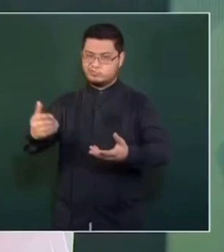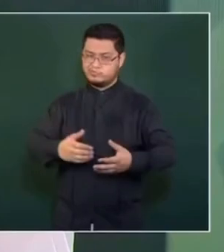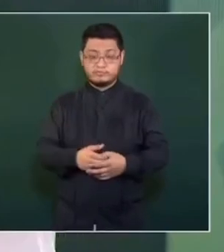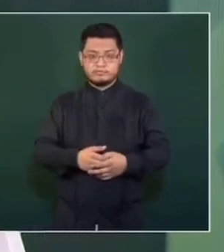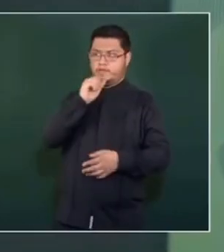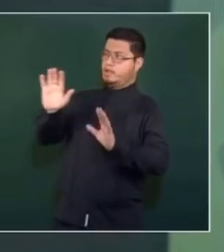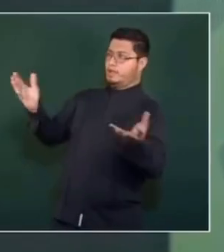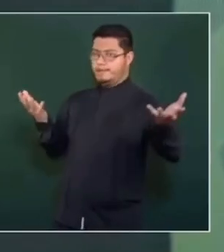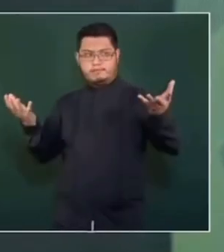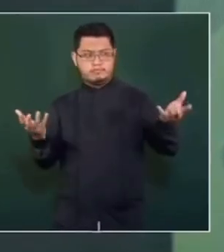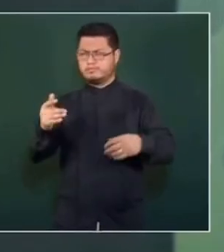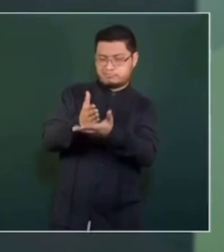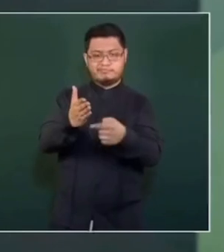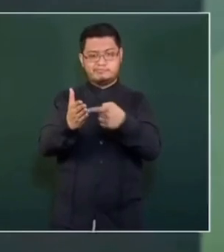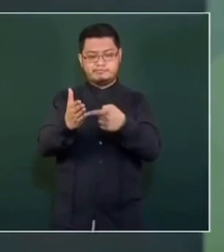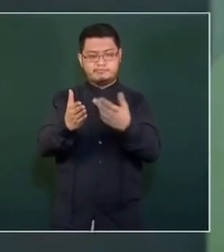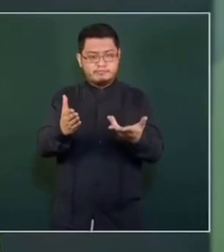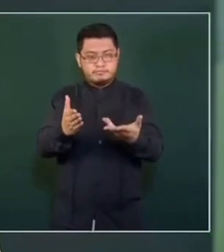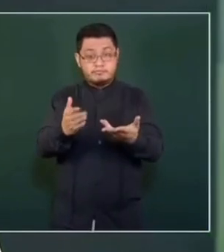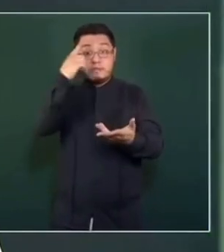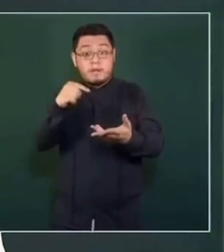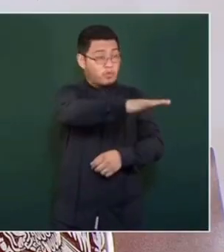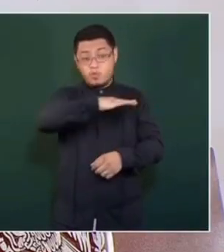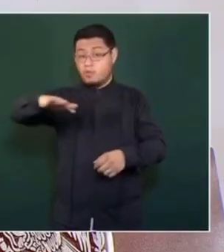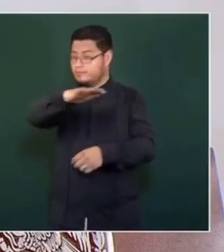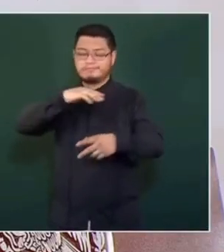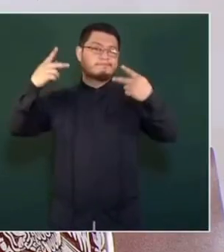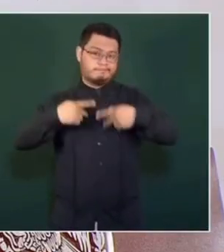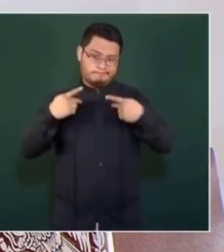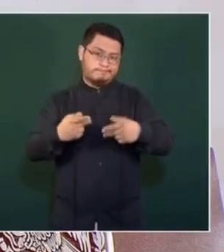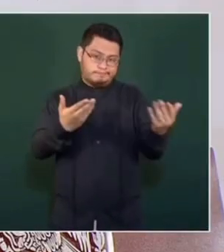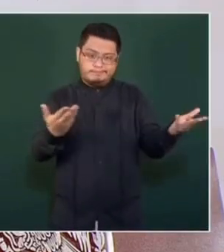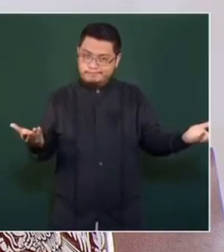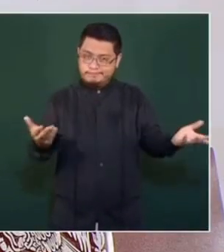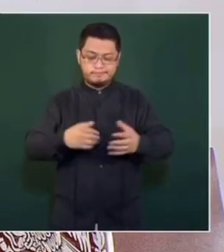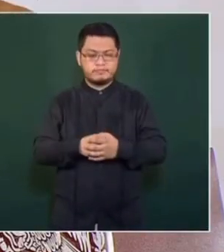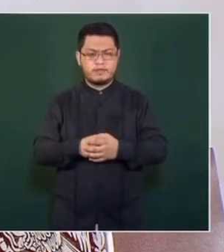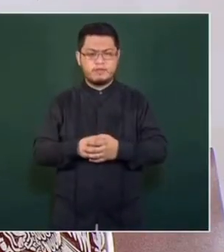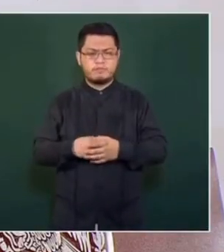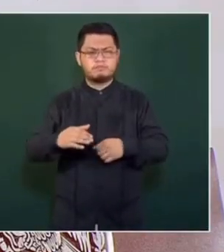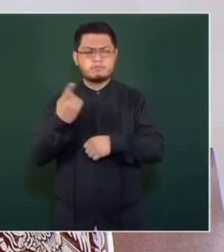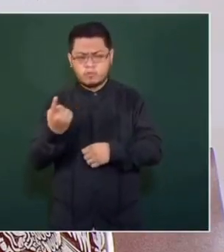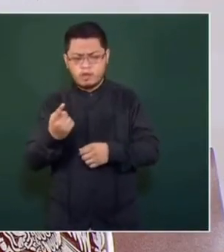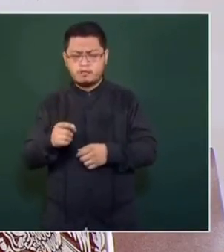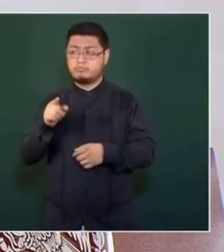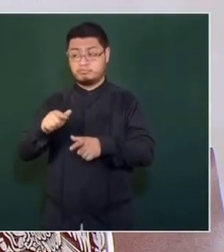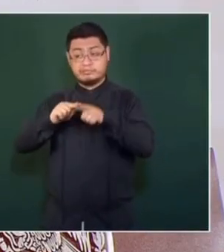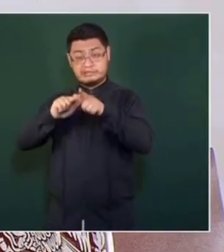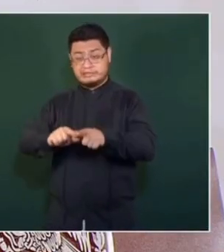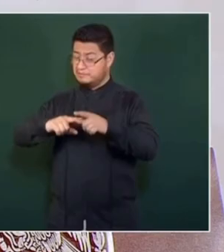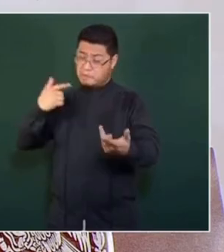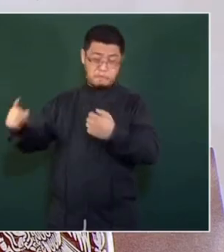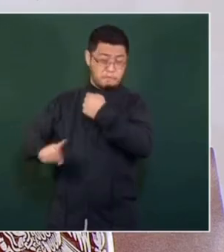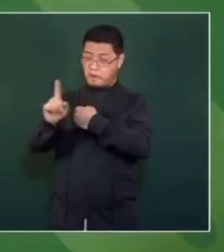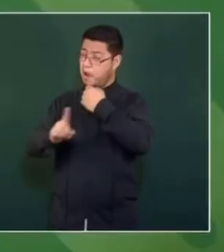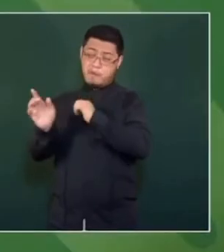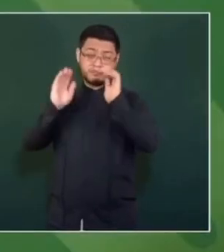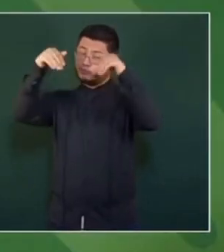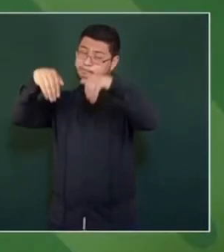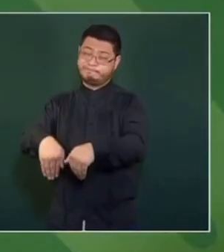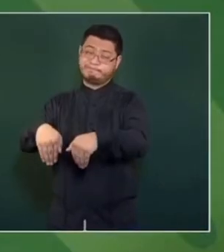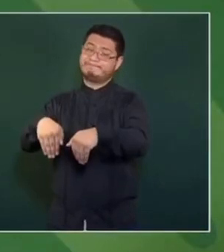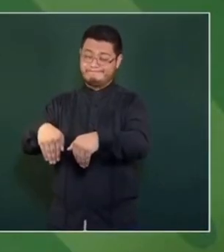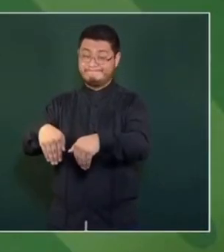Y todavía se oponen cuando queremos poner orden, en bien de todos. Porque si continúa ese desorden, ese caos, sí podemos tener